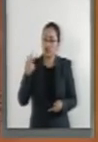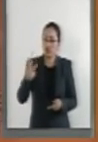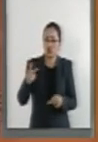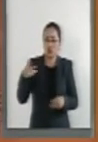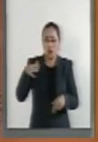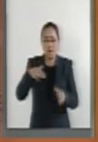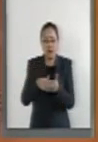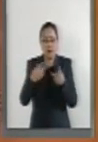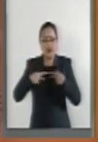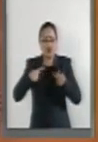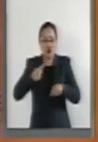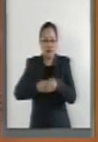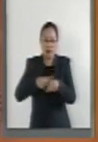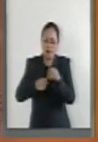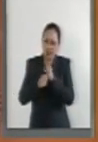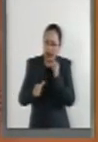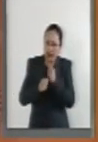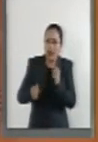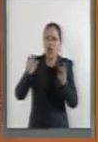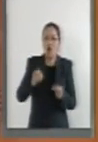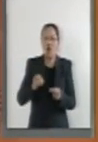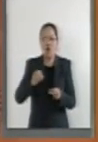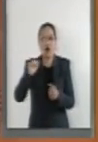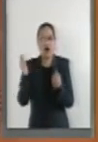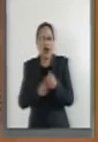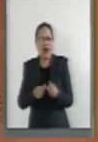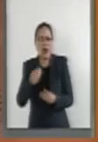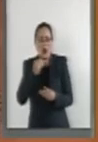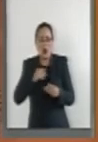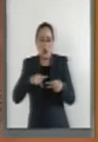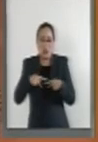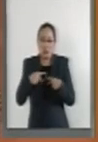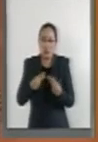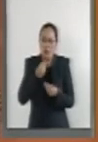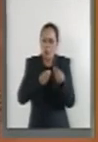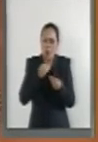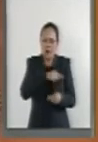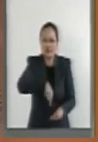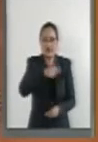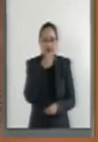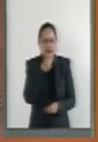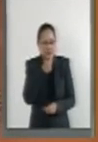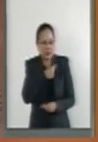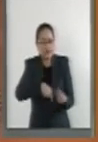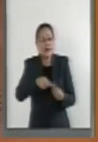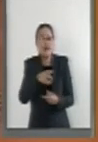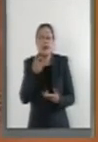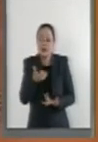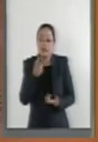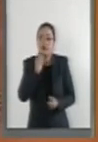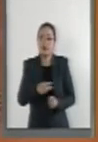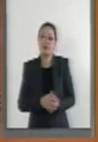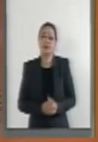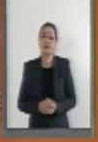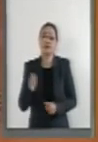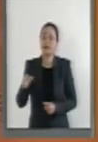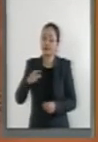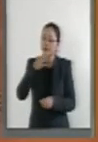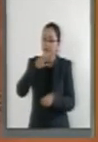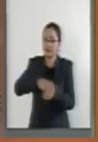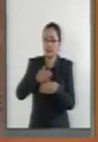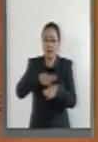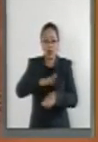enfermedades como paludismo o por desnutrición infantil. Asimismo, el Banco Mundial reveló que la escasez del agua